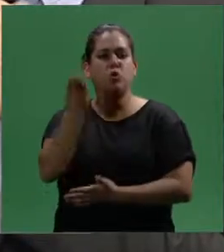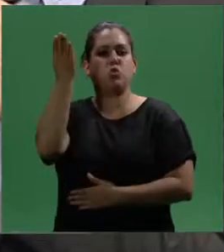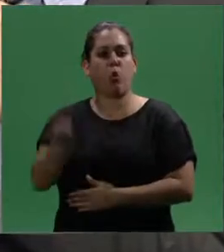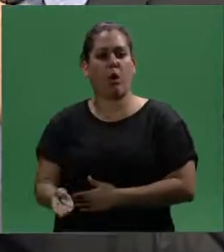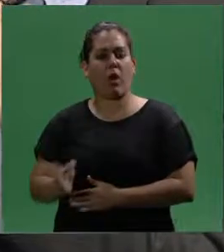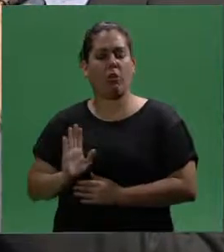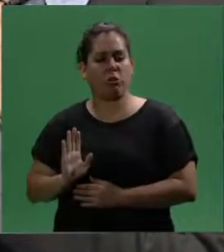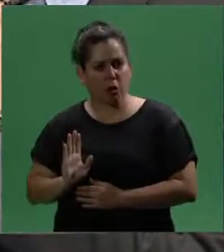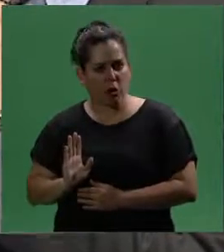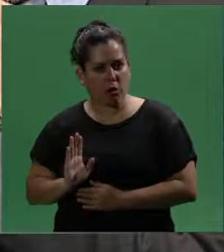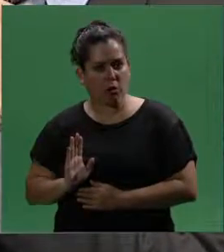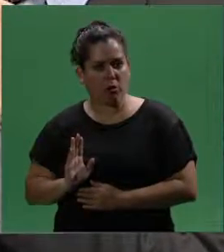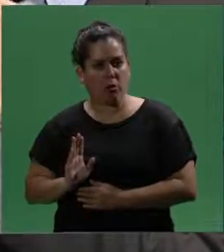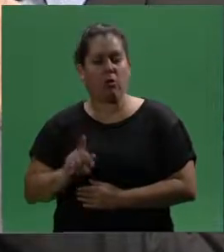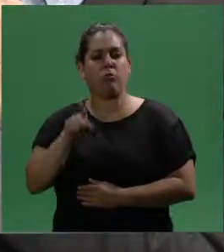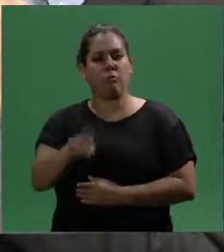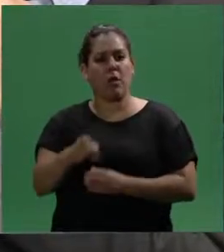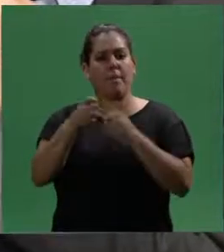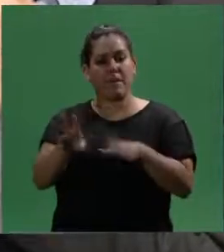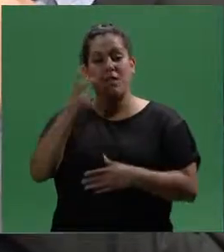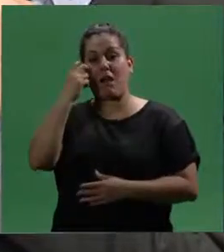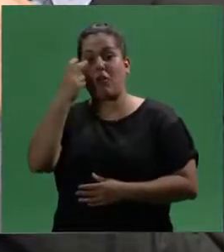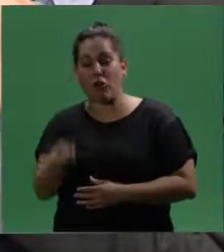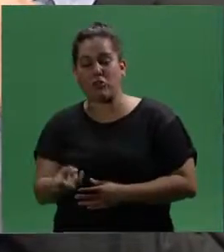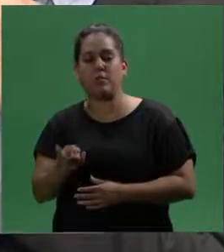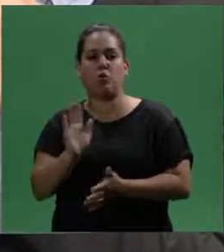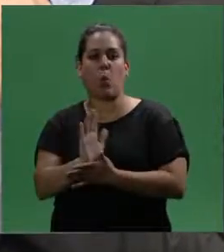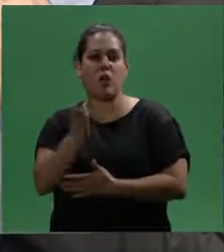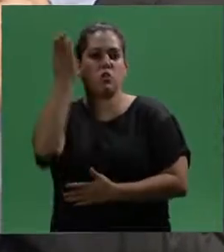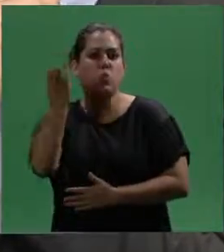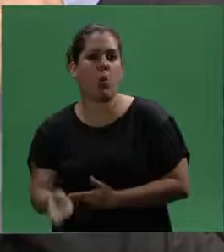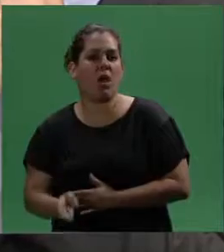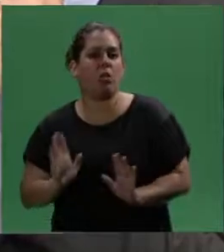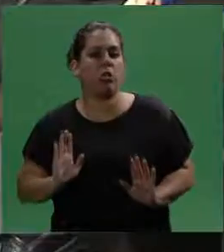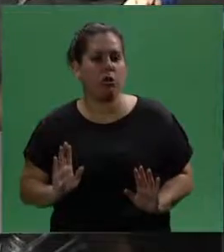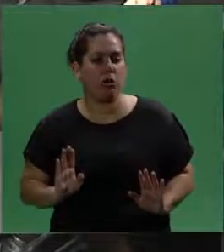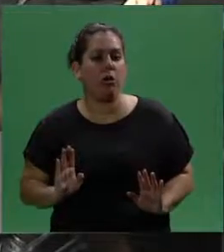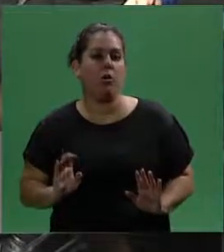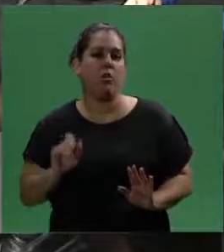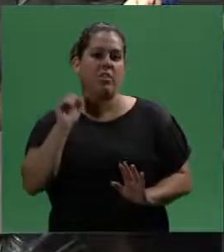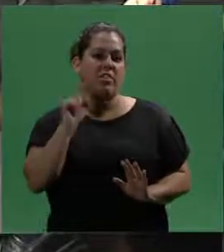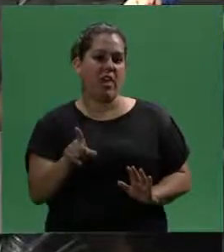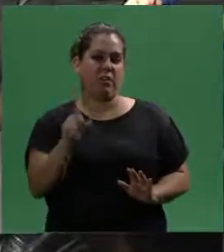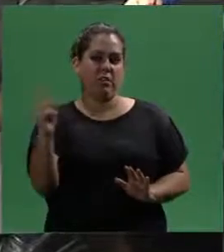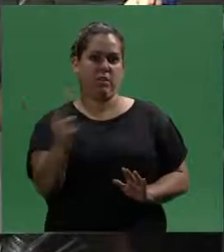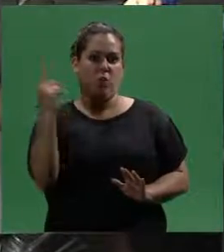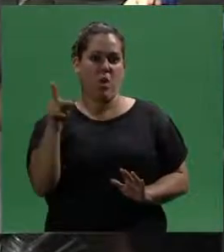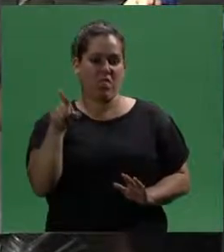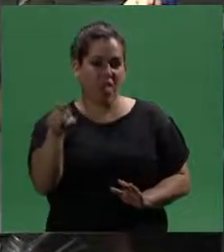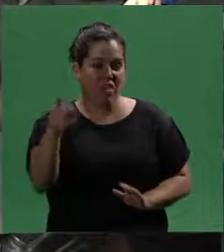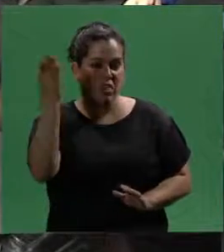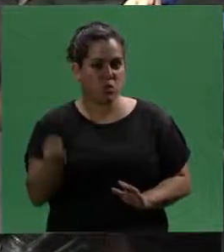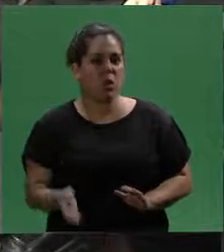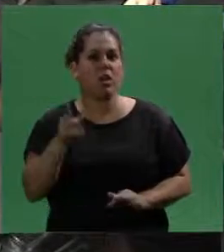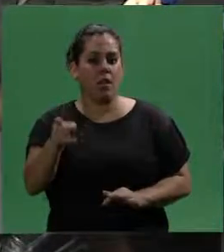y a partir del reconocimiento de esa condición de sujeto, de esa individualidad,